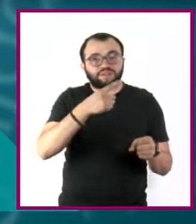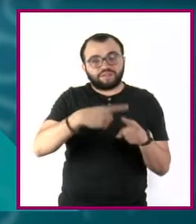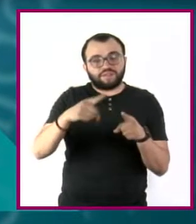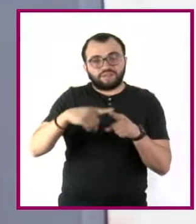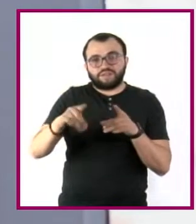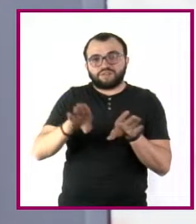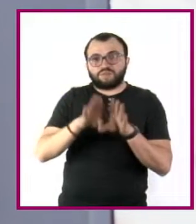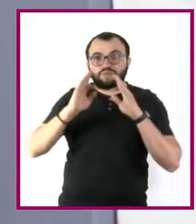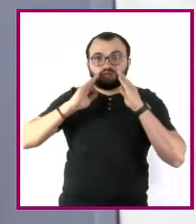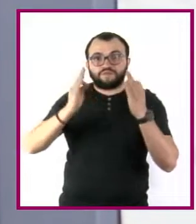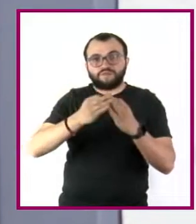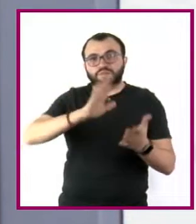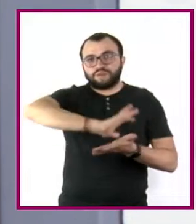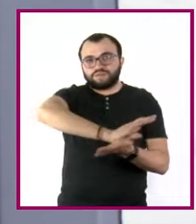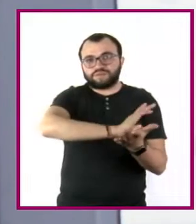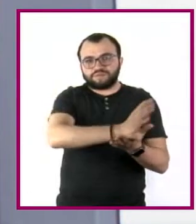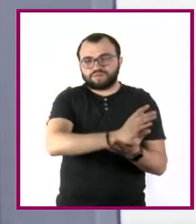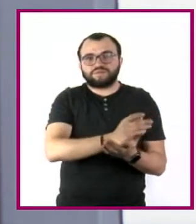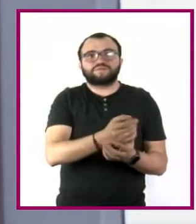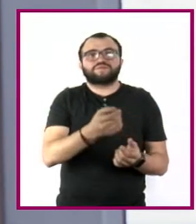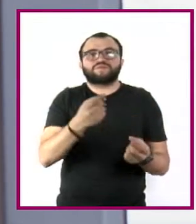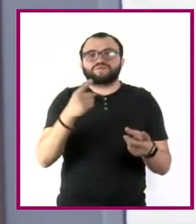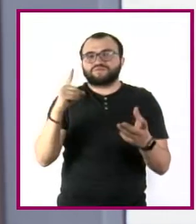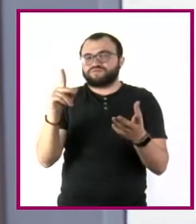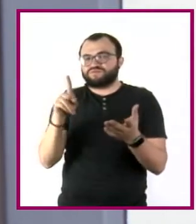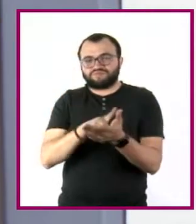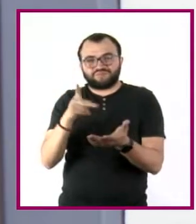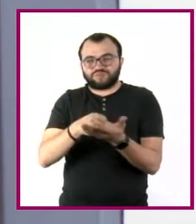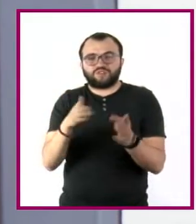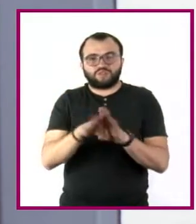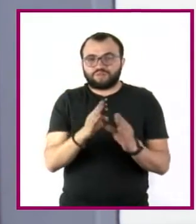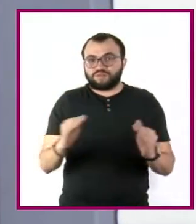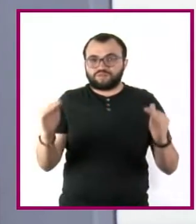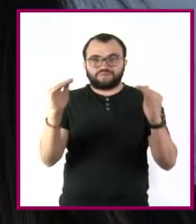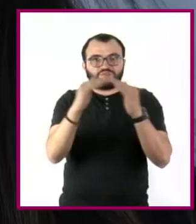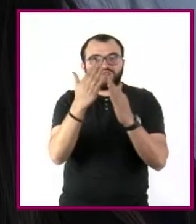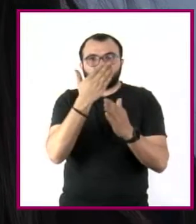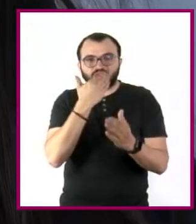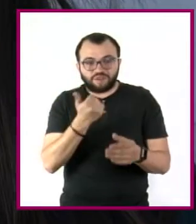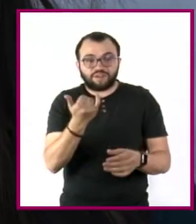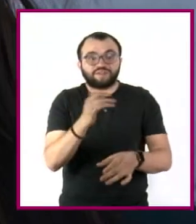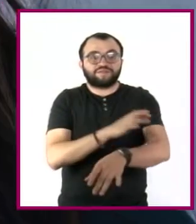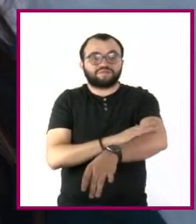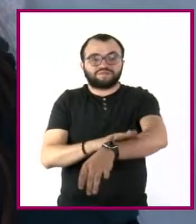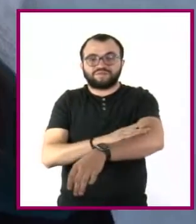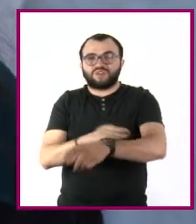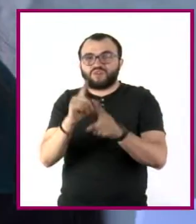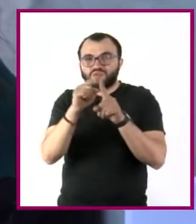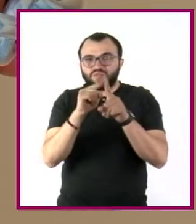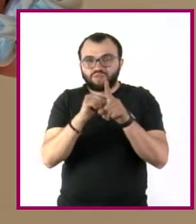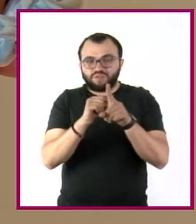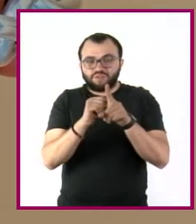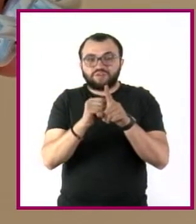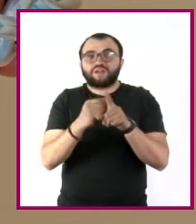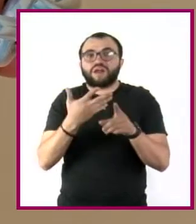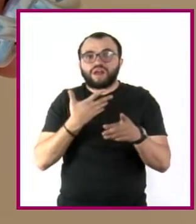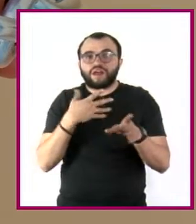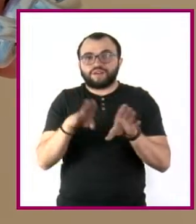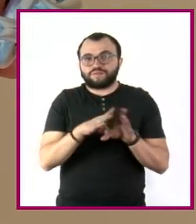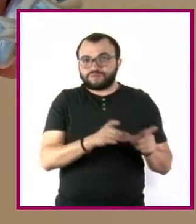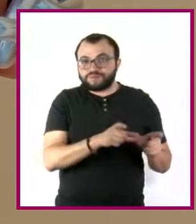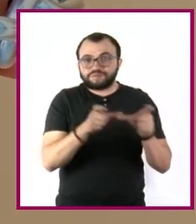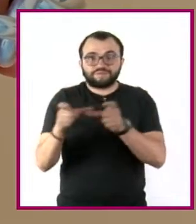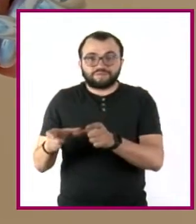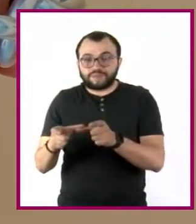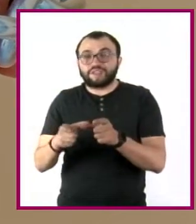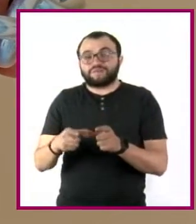individualizada. Las múltiples formas de opresión, inequidad de género y racismo suelen superponerse al mismo tiempo, lo que genera